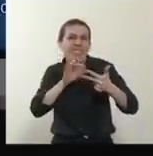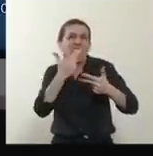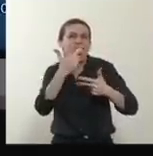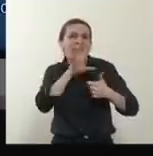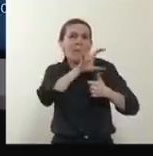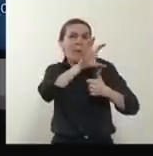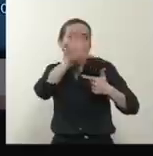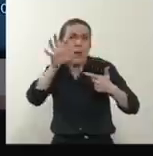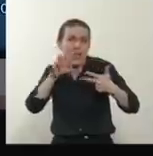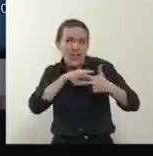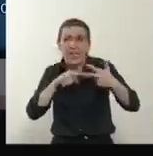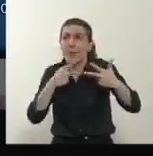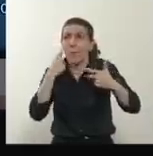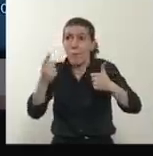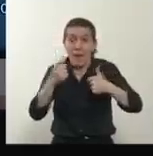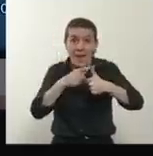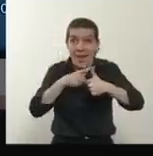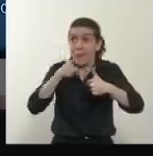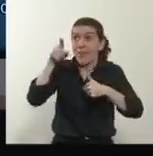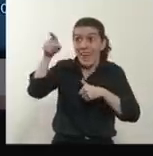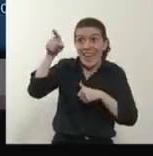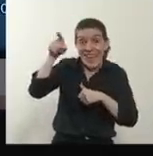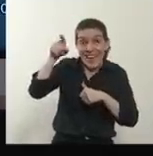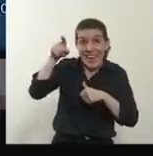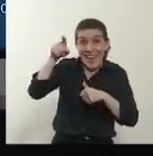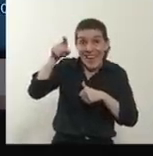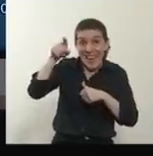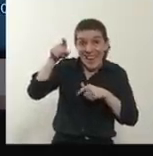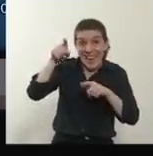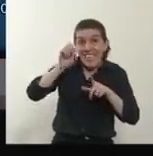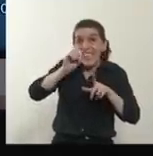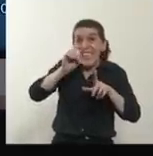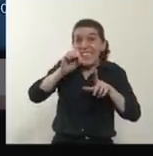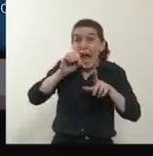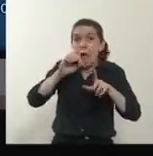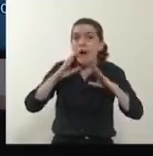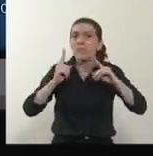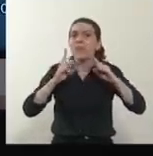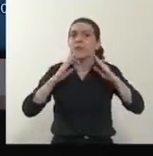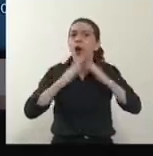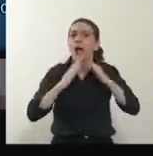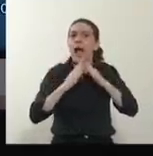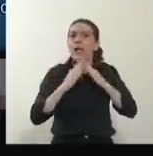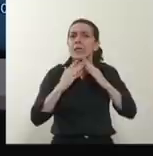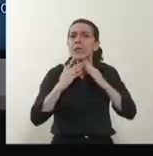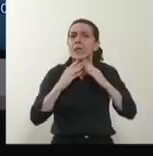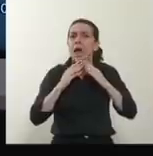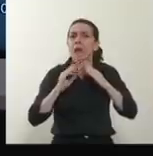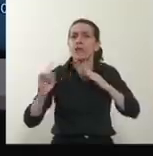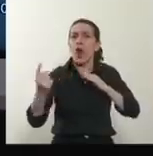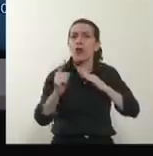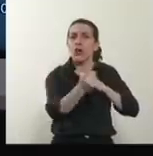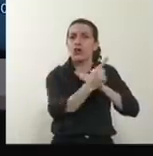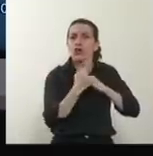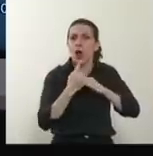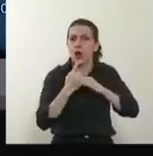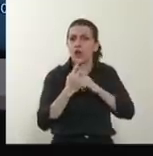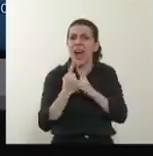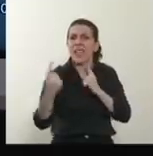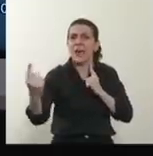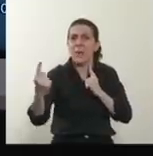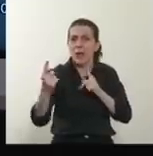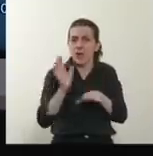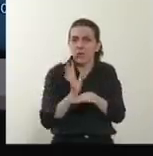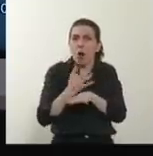mencionar. Miren, esto fue lo que llamamos el aislamiento obligatorio. Fíjense